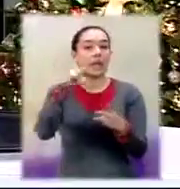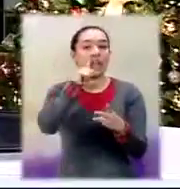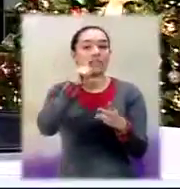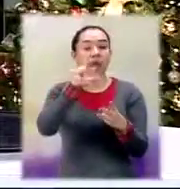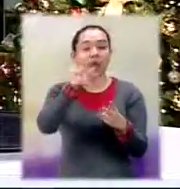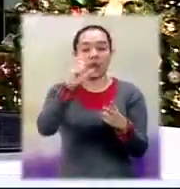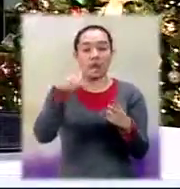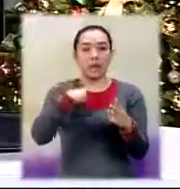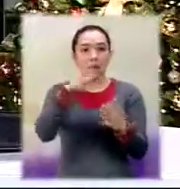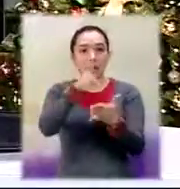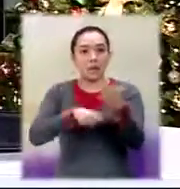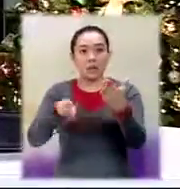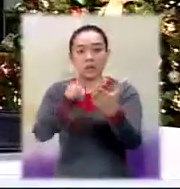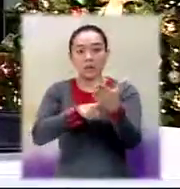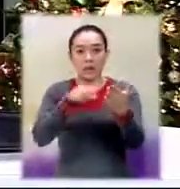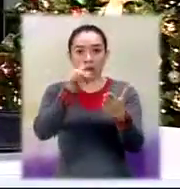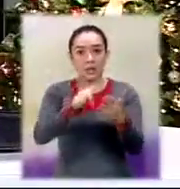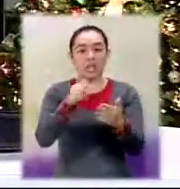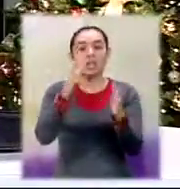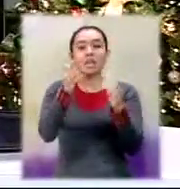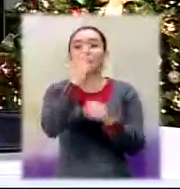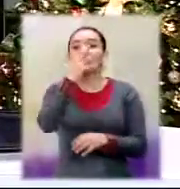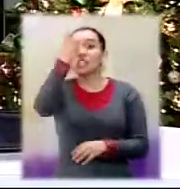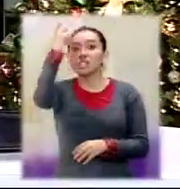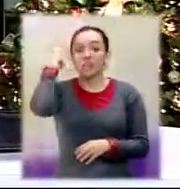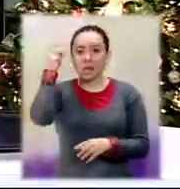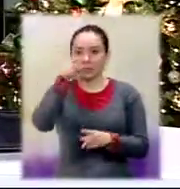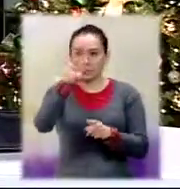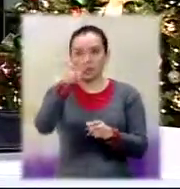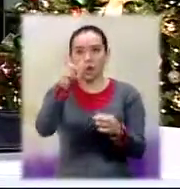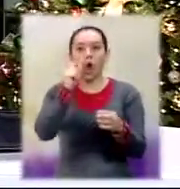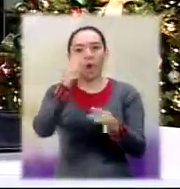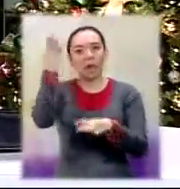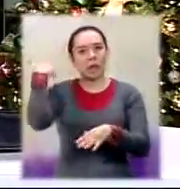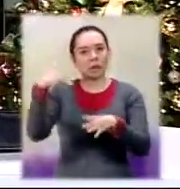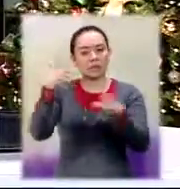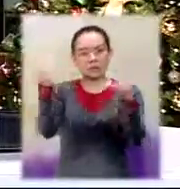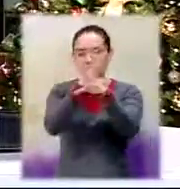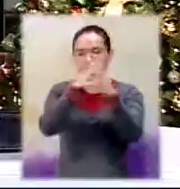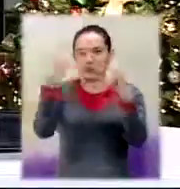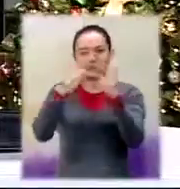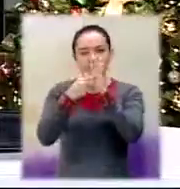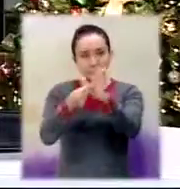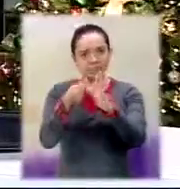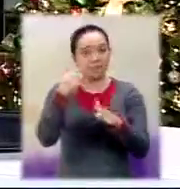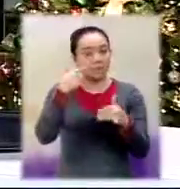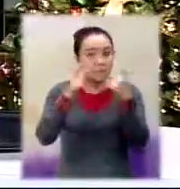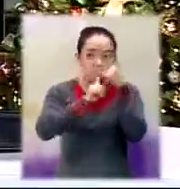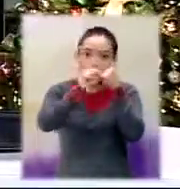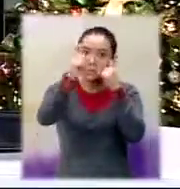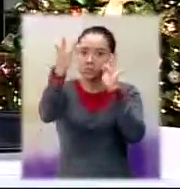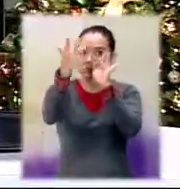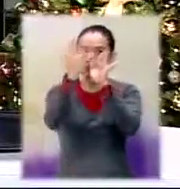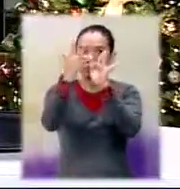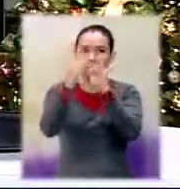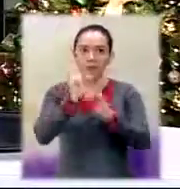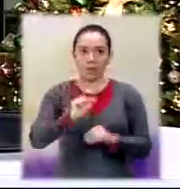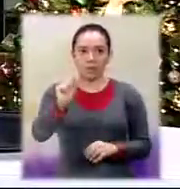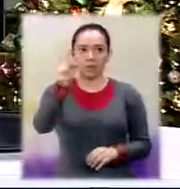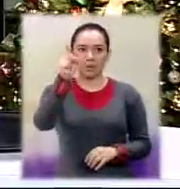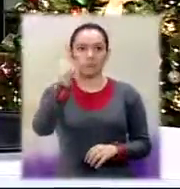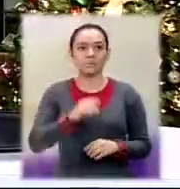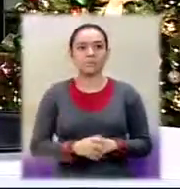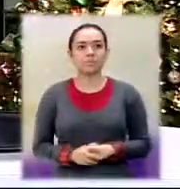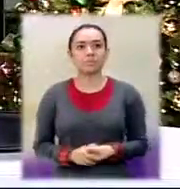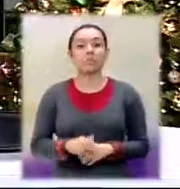electoral de Quiché. Vamos ahora con Oscar de León quien nos cuenta esta información de última hora que está en desarrollo. Adelante Oscar. Buenos días,